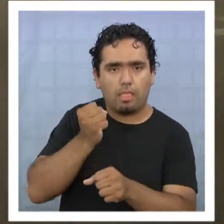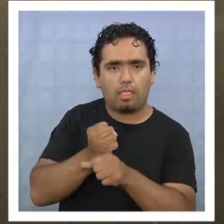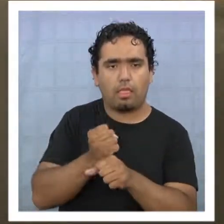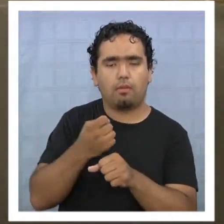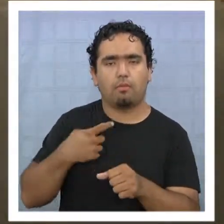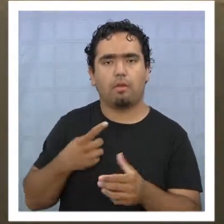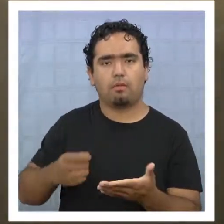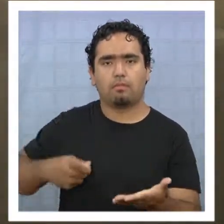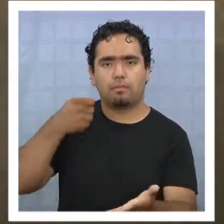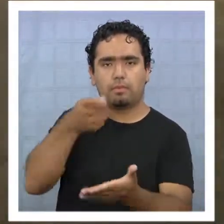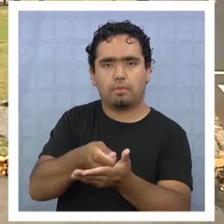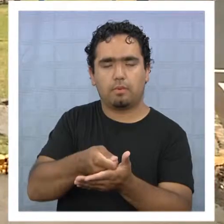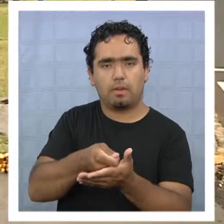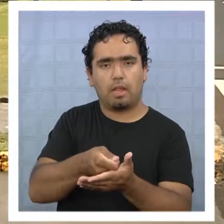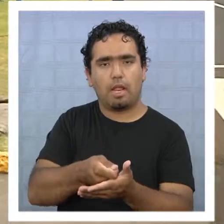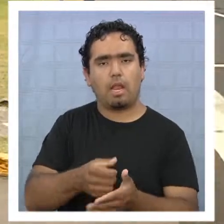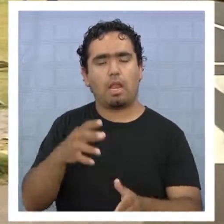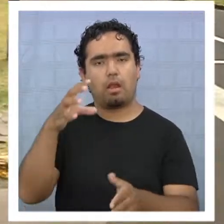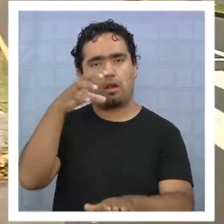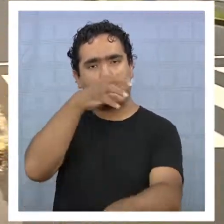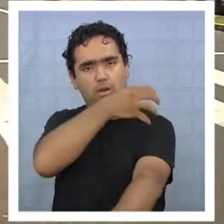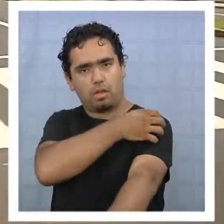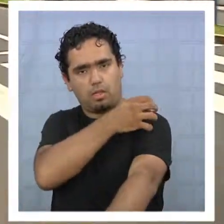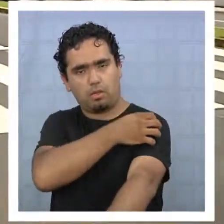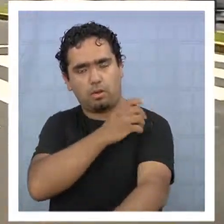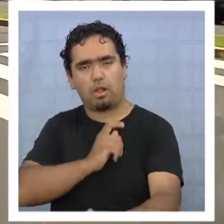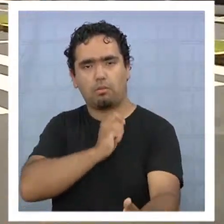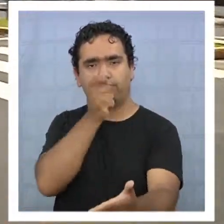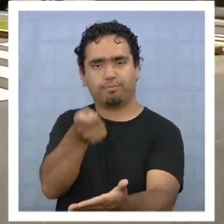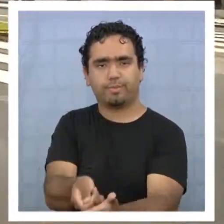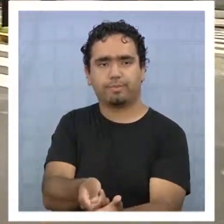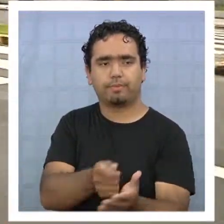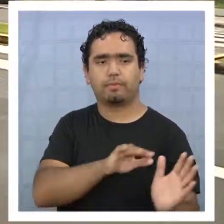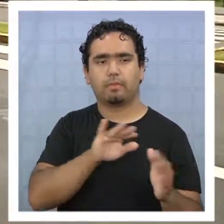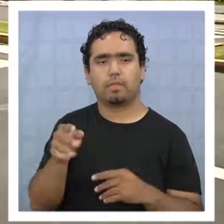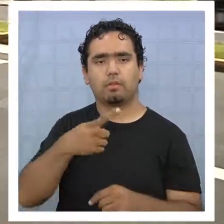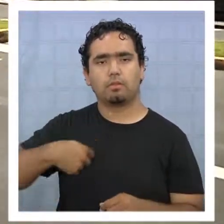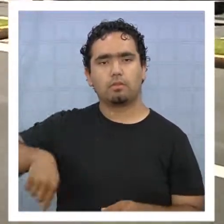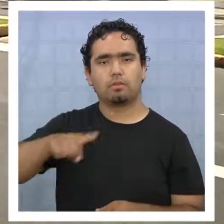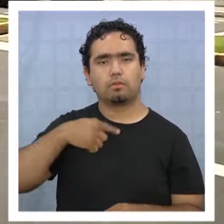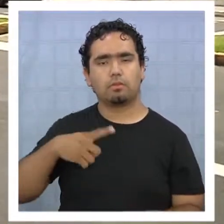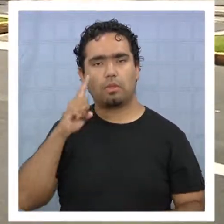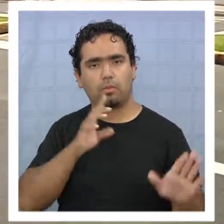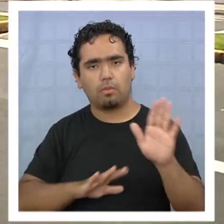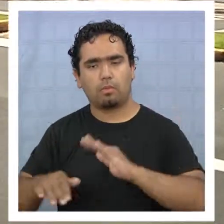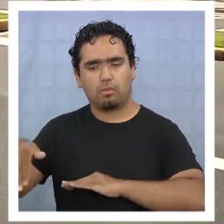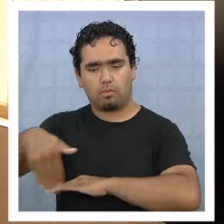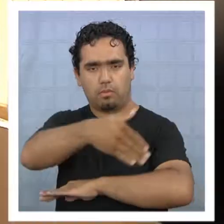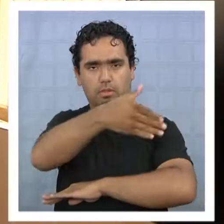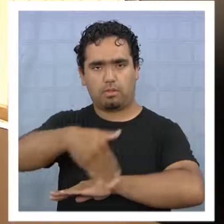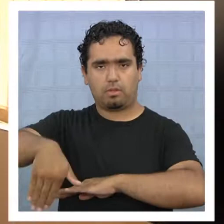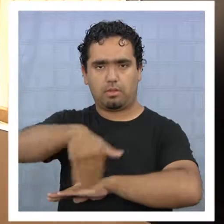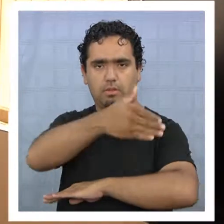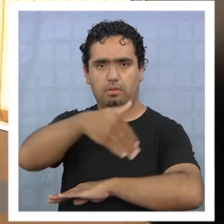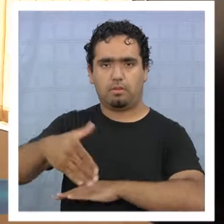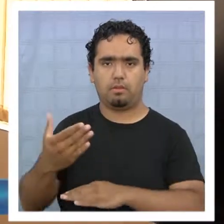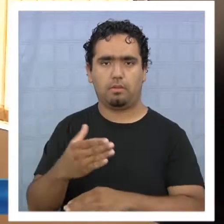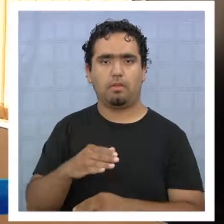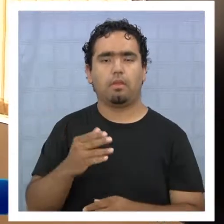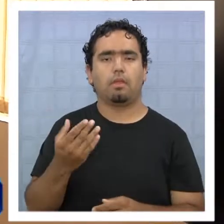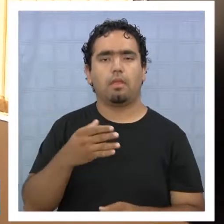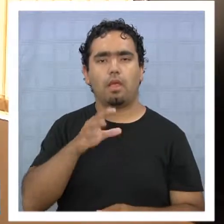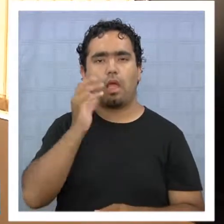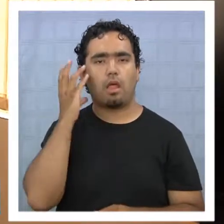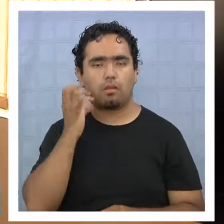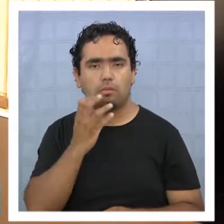y los trabajos se ejecutan con recursos regionales. Y gracias al financiamiento del gobierno regional estamos generando la conservación de la avenida Costanera.